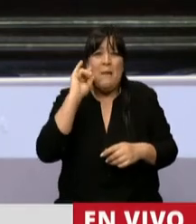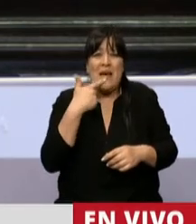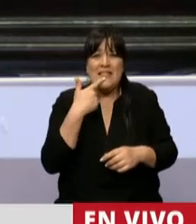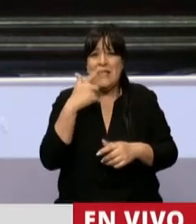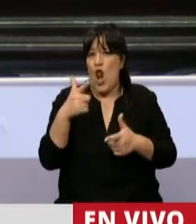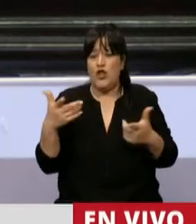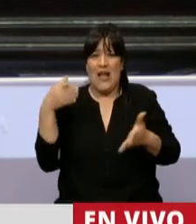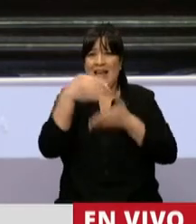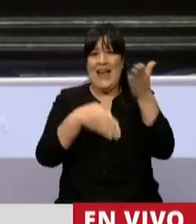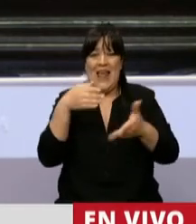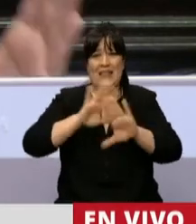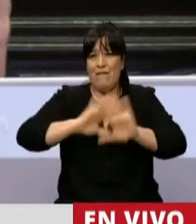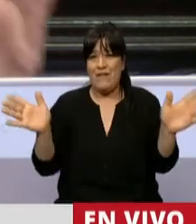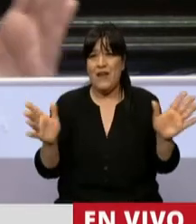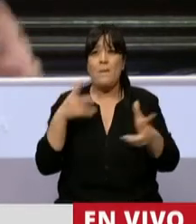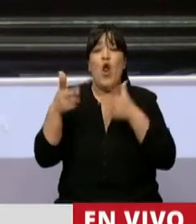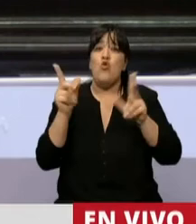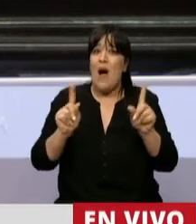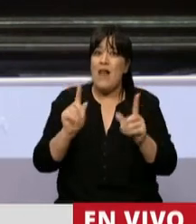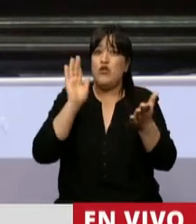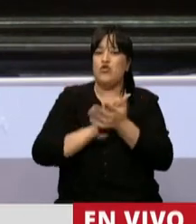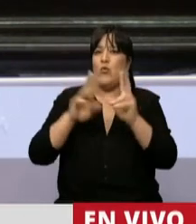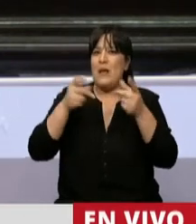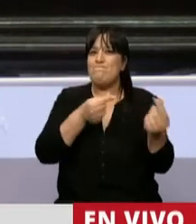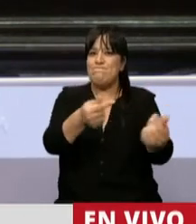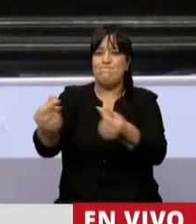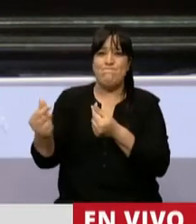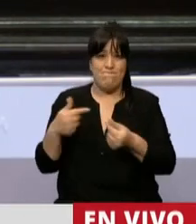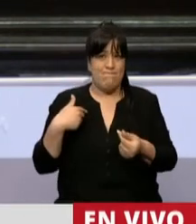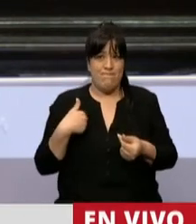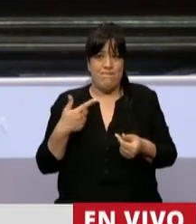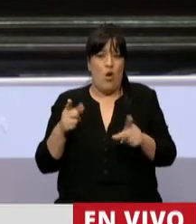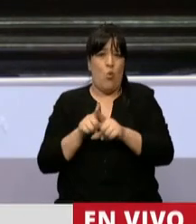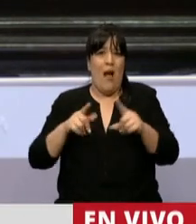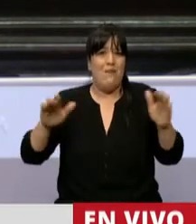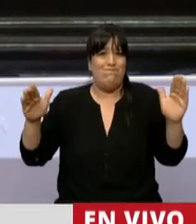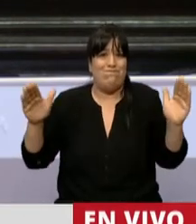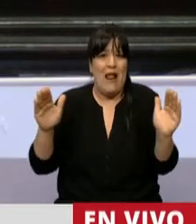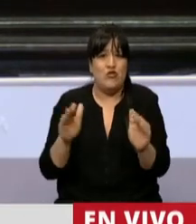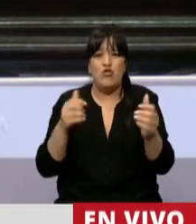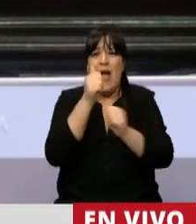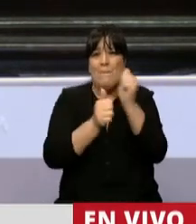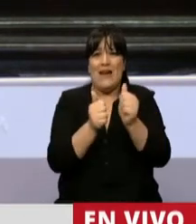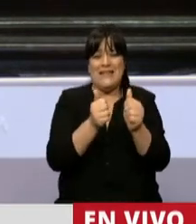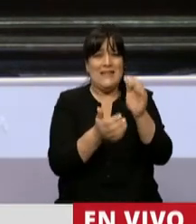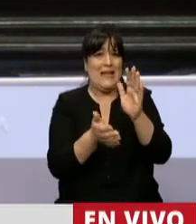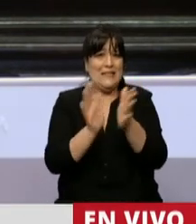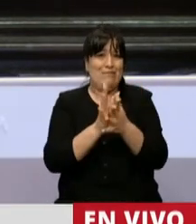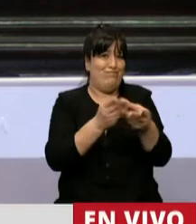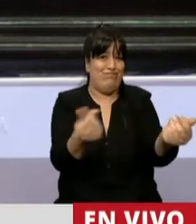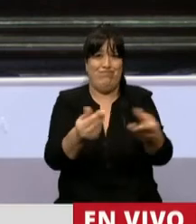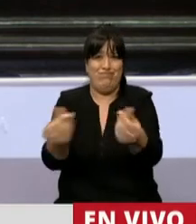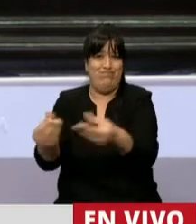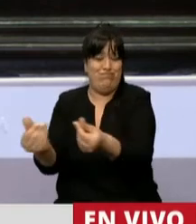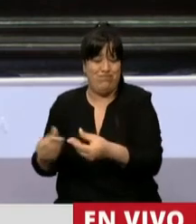clientes, por no hablar de los consumidores que nos quedamos cada vez con menos opciones. Pero sobre